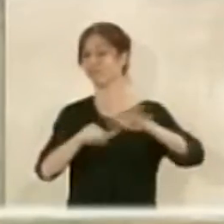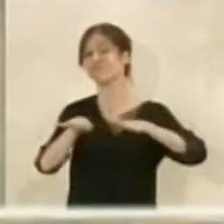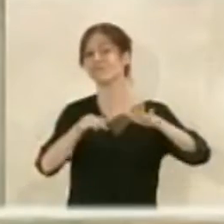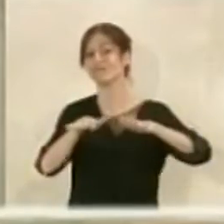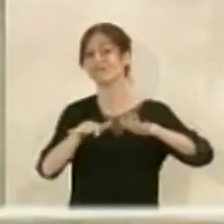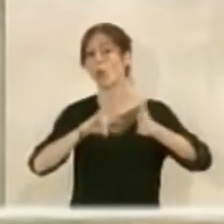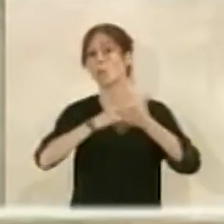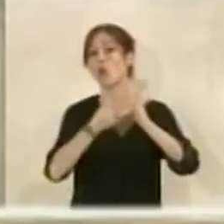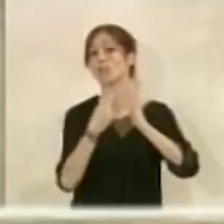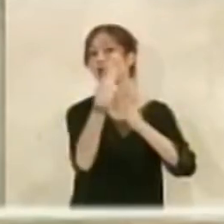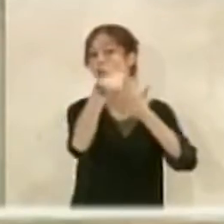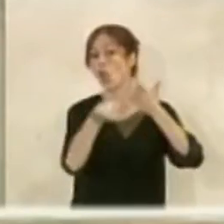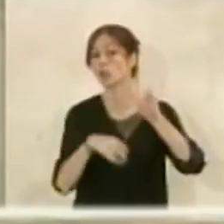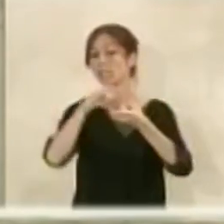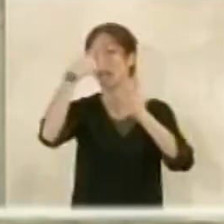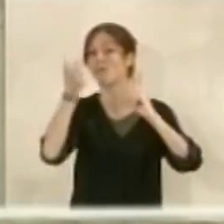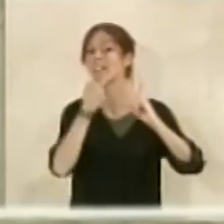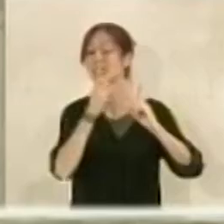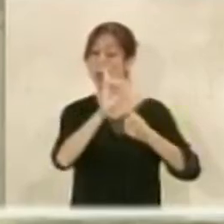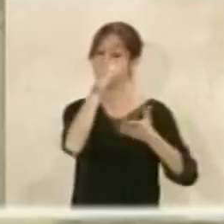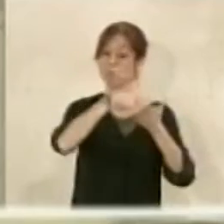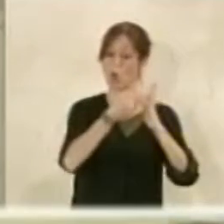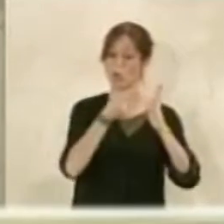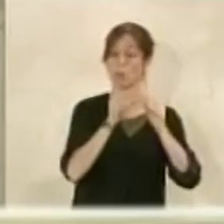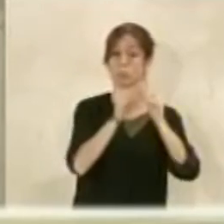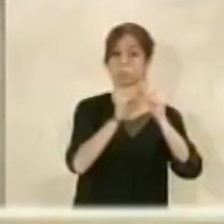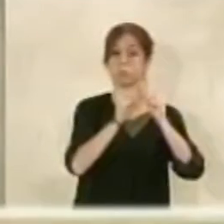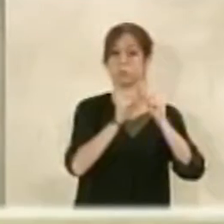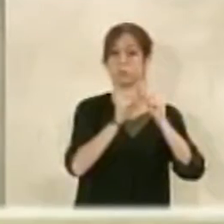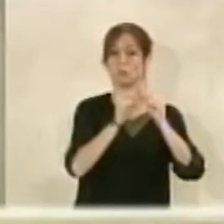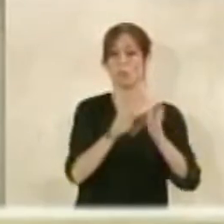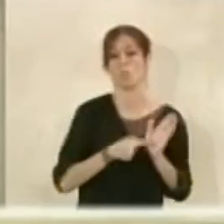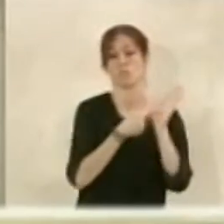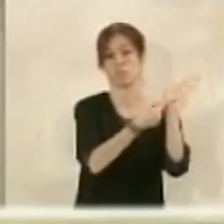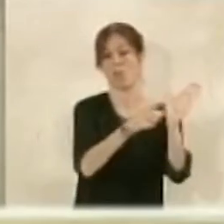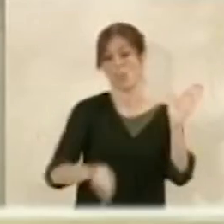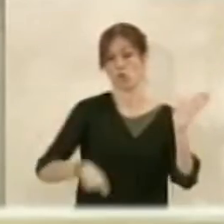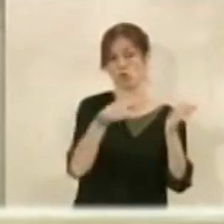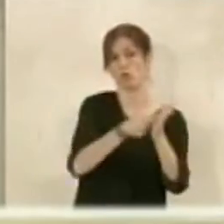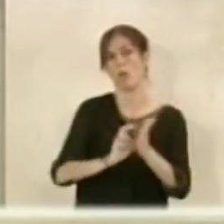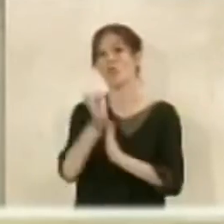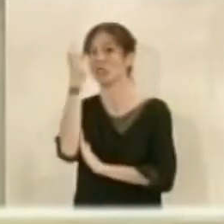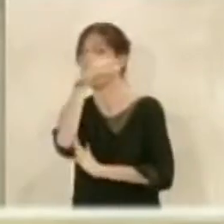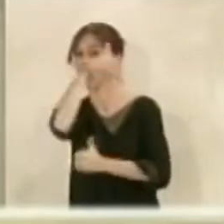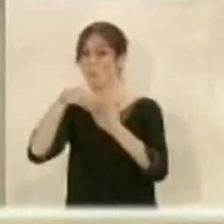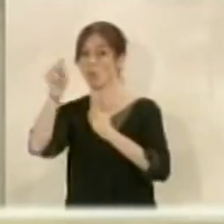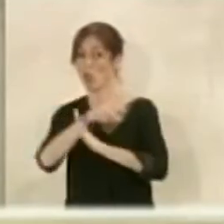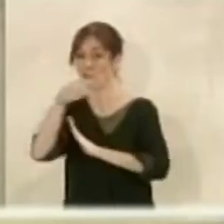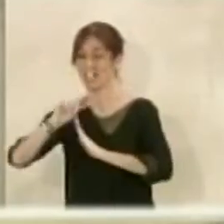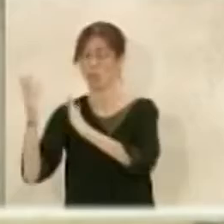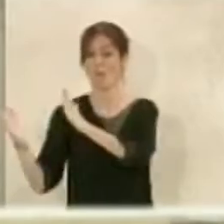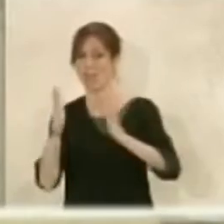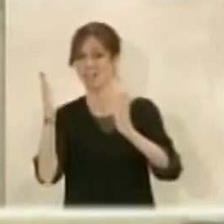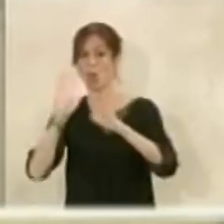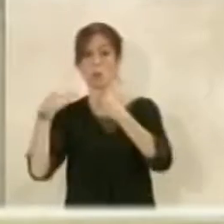hacer dos proyectos en el cable inglés uno lo ejecutó y puso el dinero y el otro que es el de los 5 millones de euros la segunda